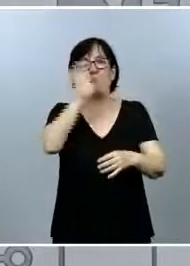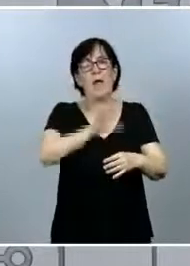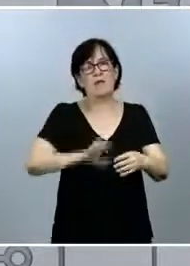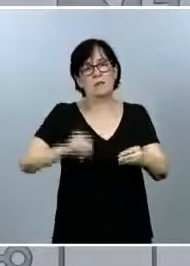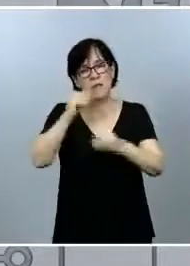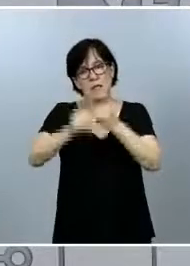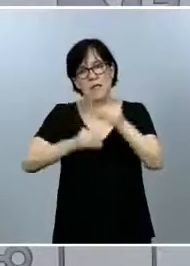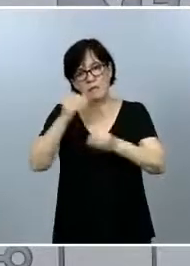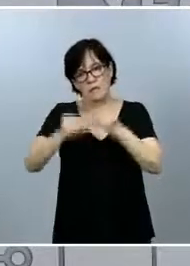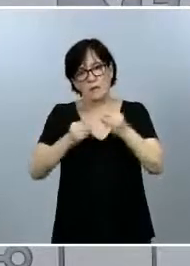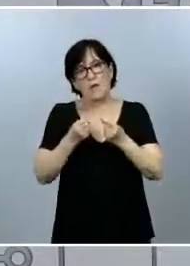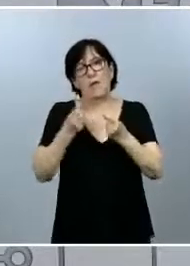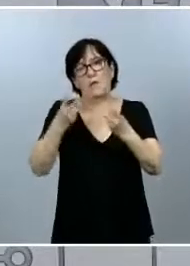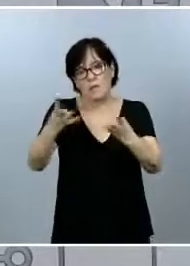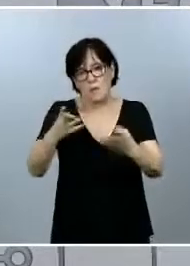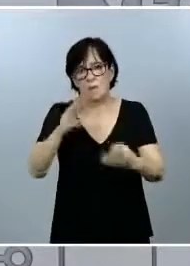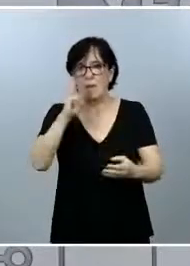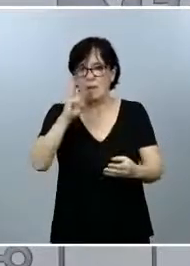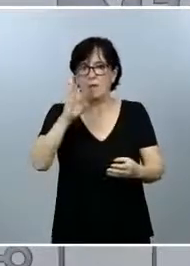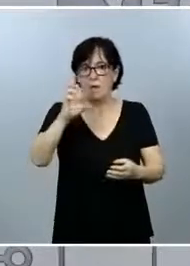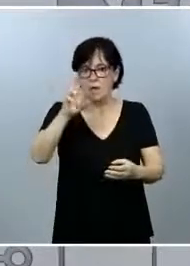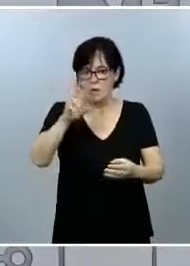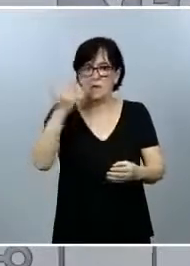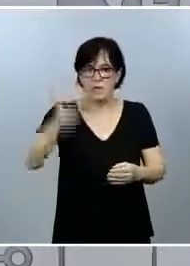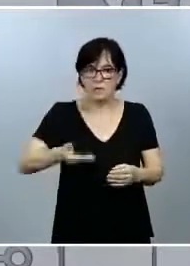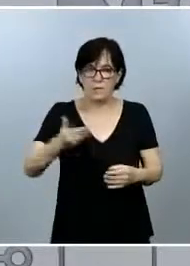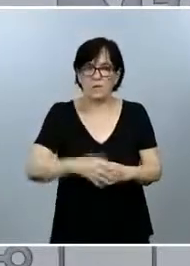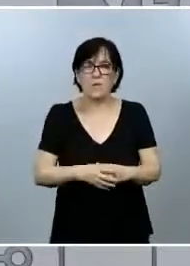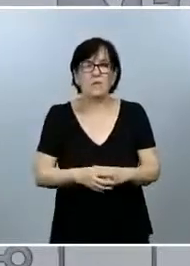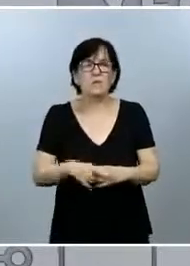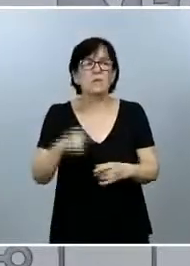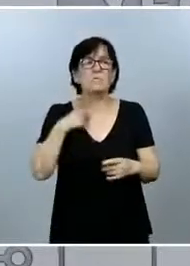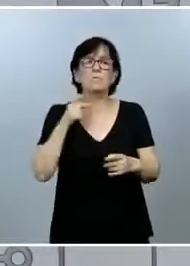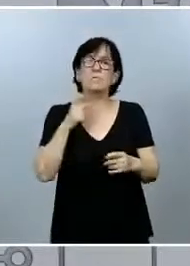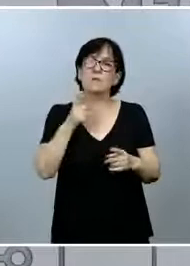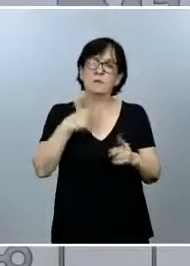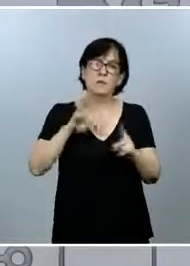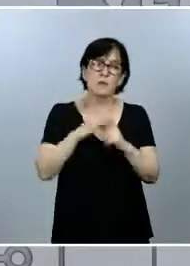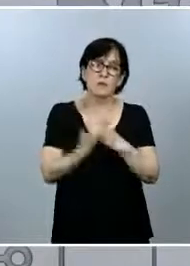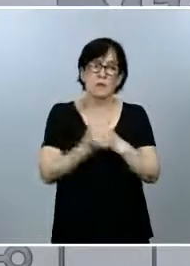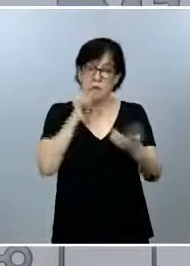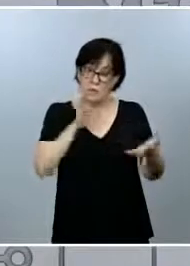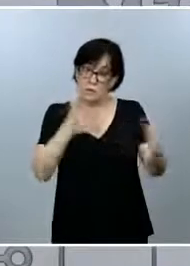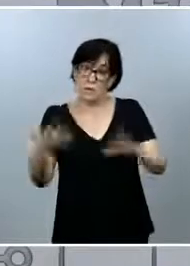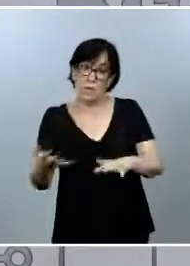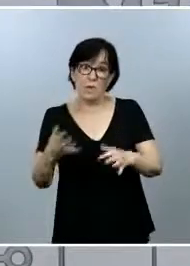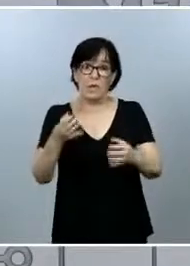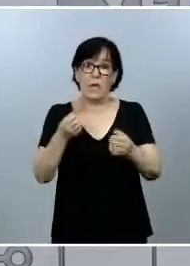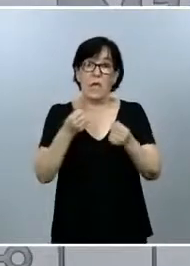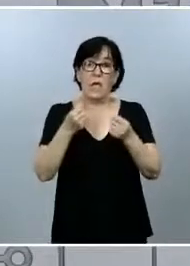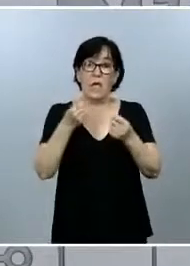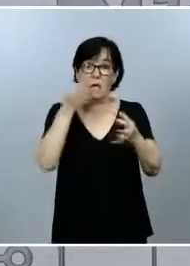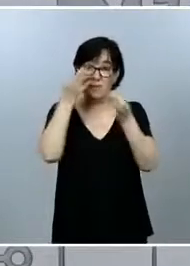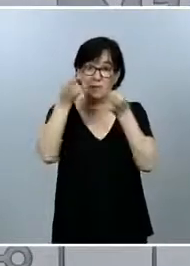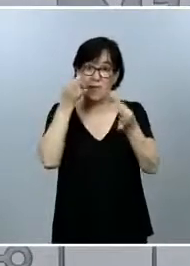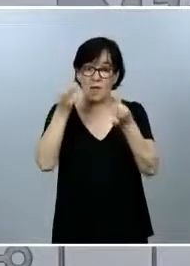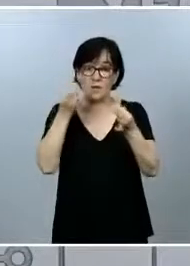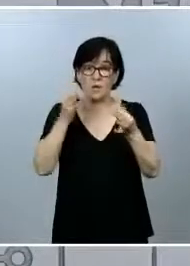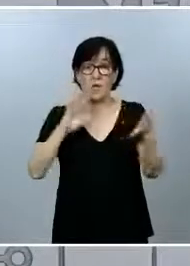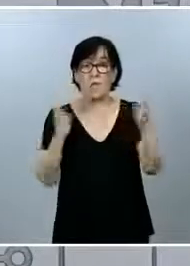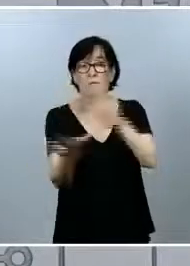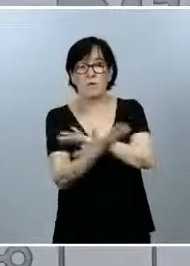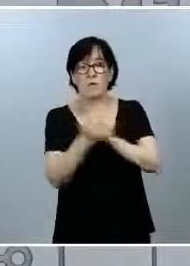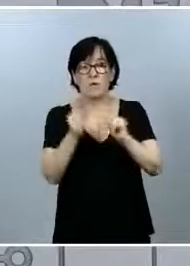una cifra de PCRs muy importante, lo cual nos pone en una situación, como reflejan los datos de evolución de la epidemia, muy favorable para